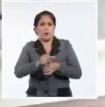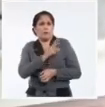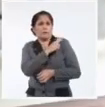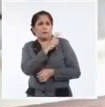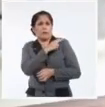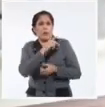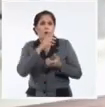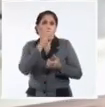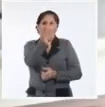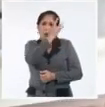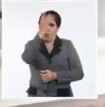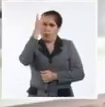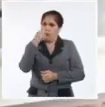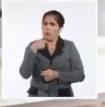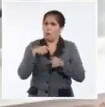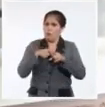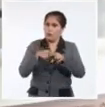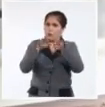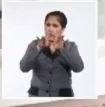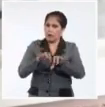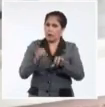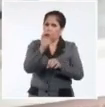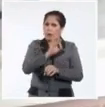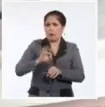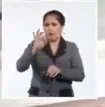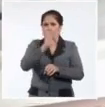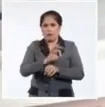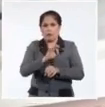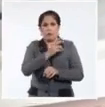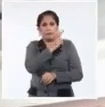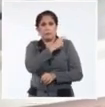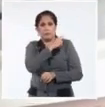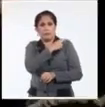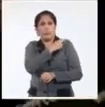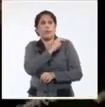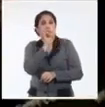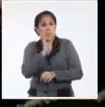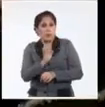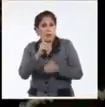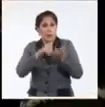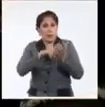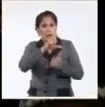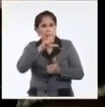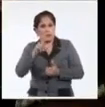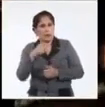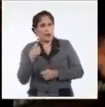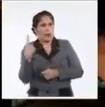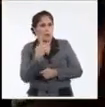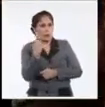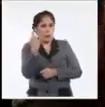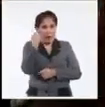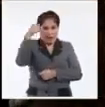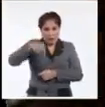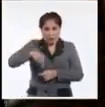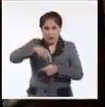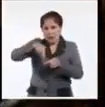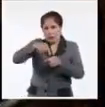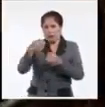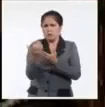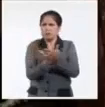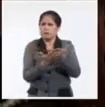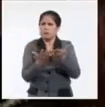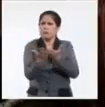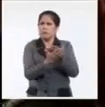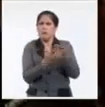Morales Ojeda, secretario de Organización Política de Juárez del Comité Central, pues han estado en la isla de la Juventus intercambiando